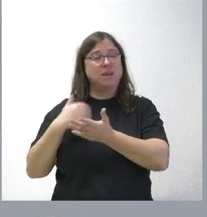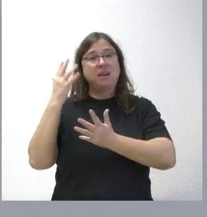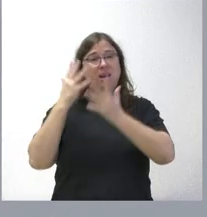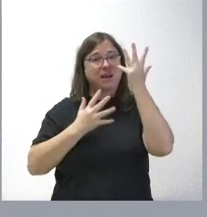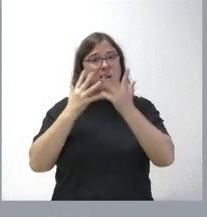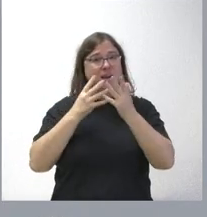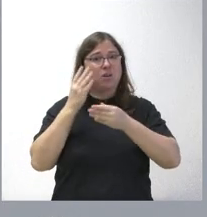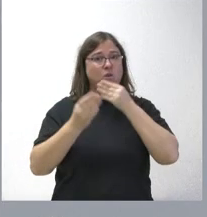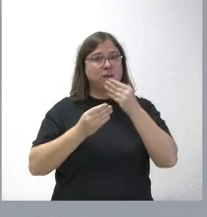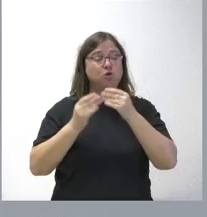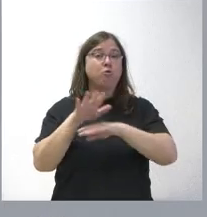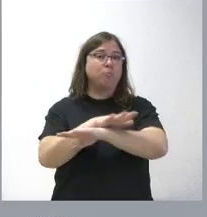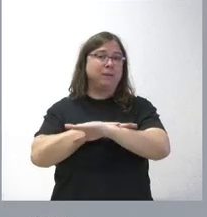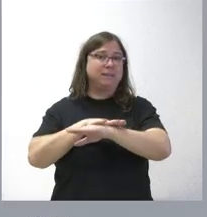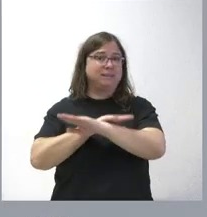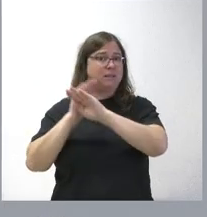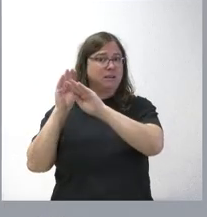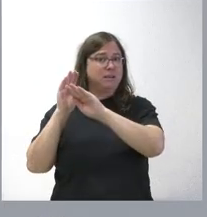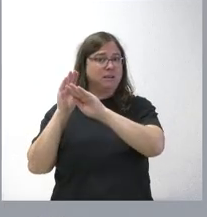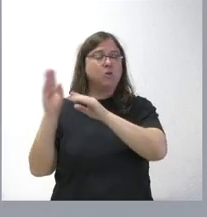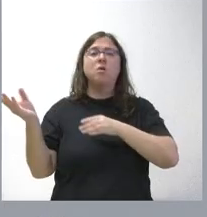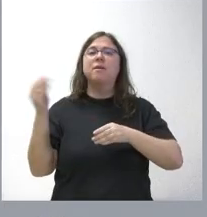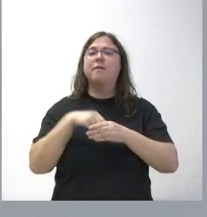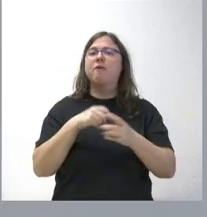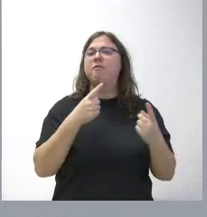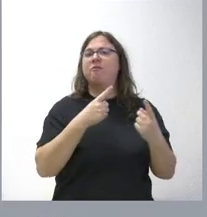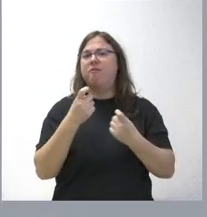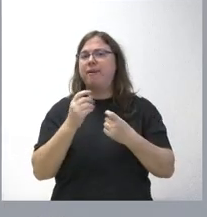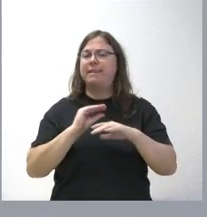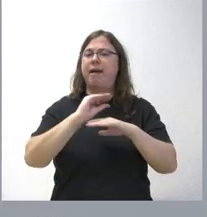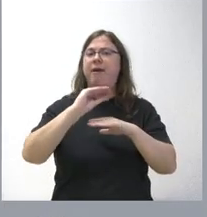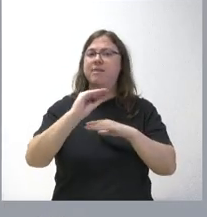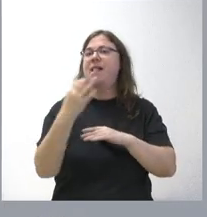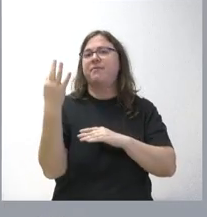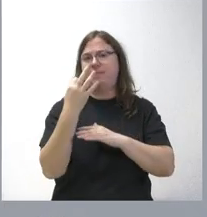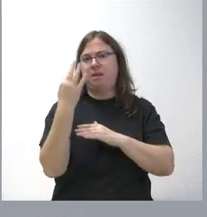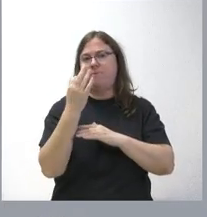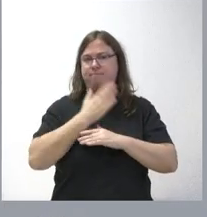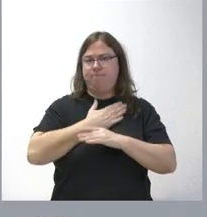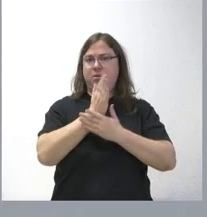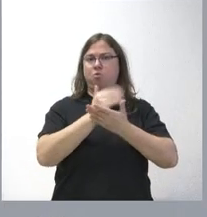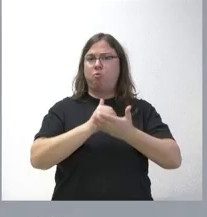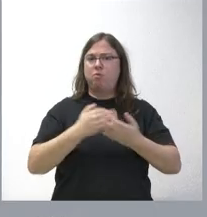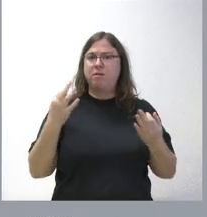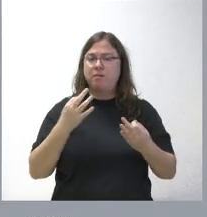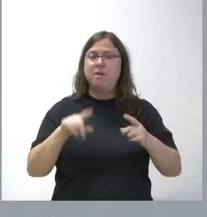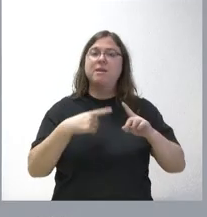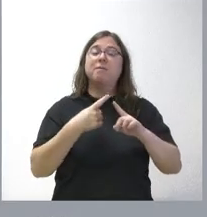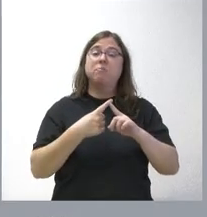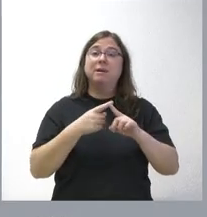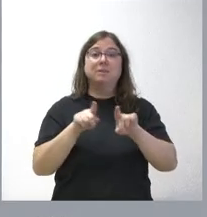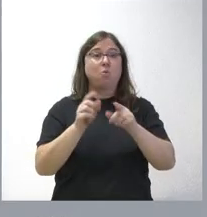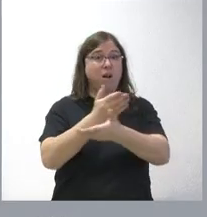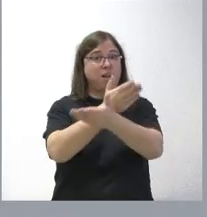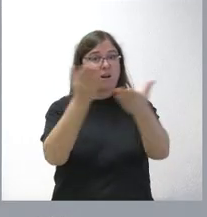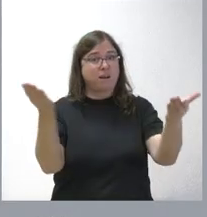realizado por el Ministerio no incluye algunas cantidades que deberían corresponder a nuestra comunidad autónoma y, igual que el resto